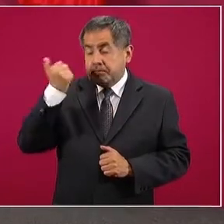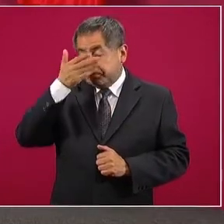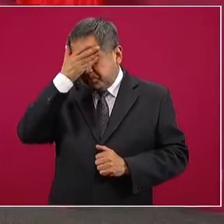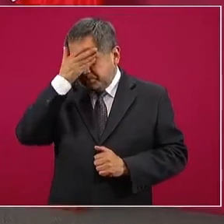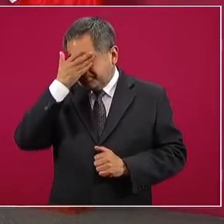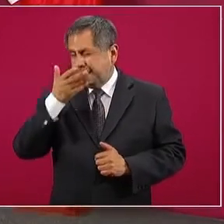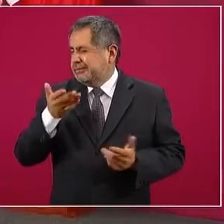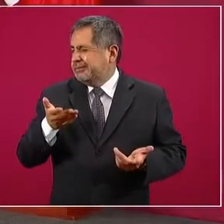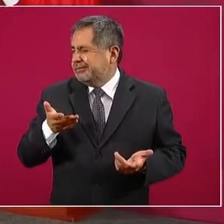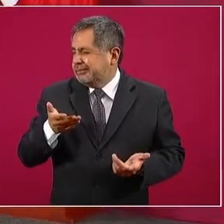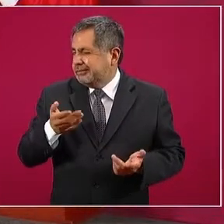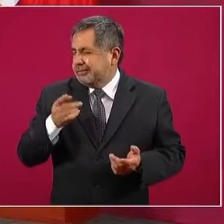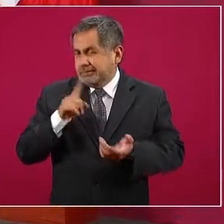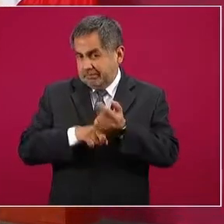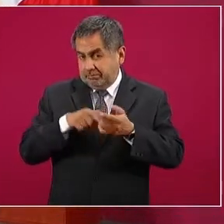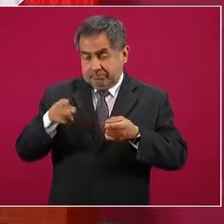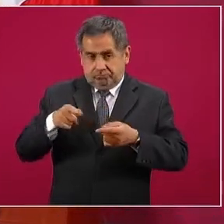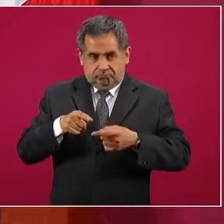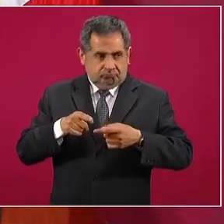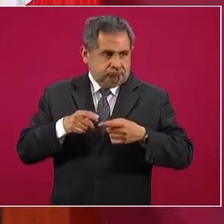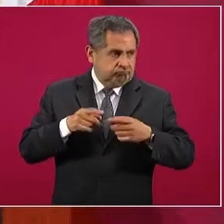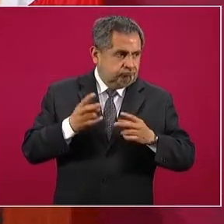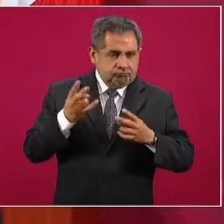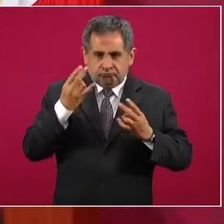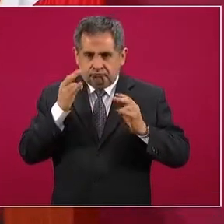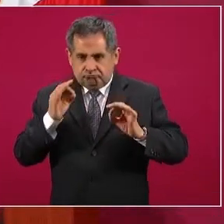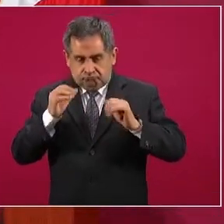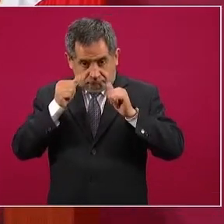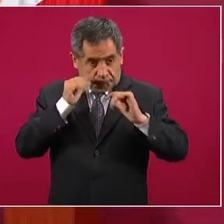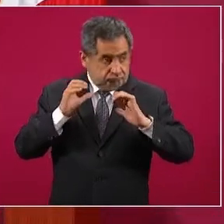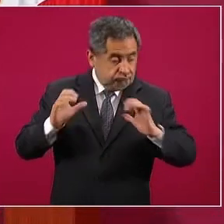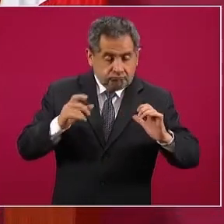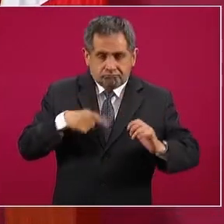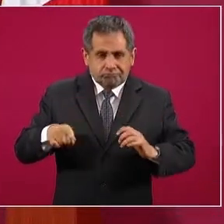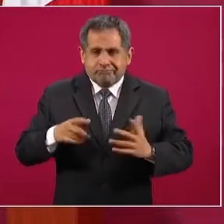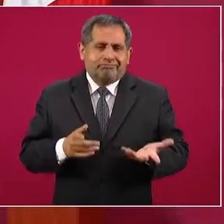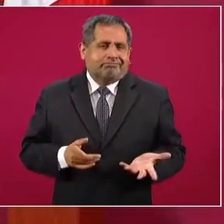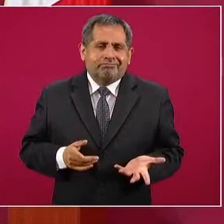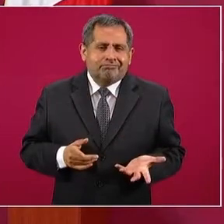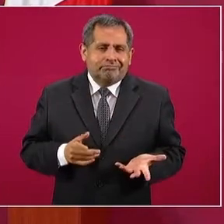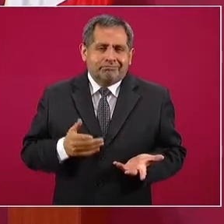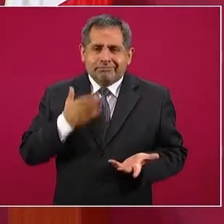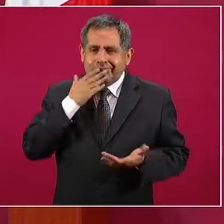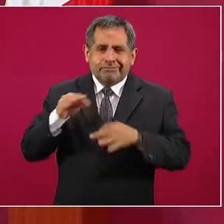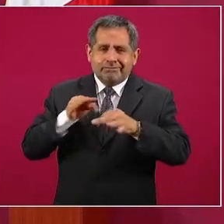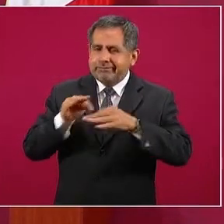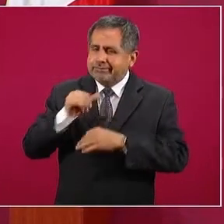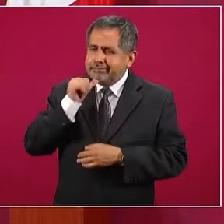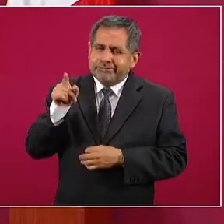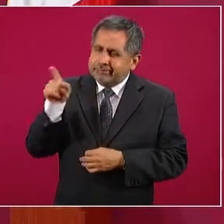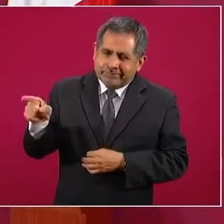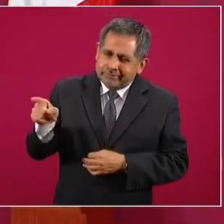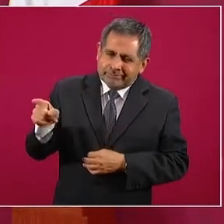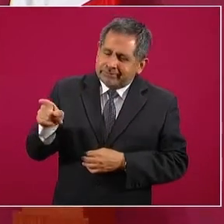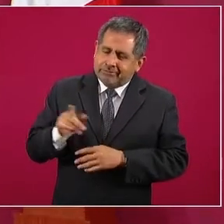pues no está atento, no está haciendo su trabajo